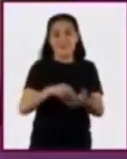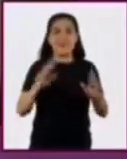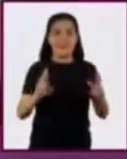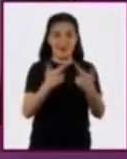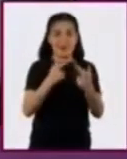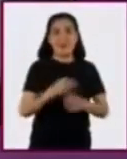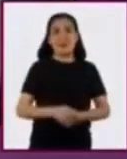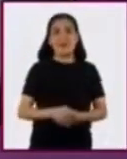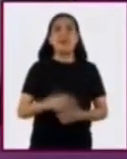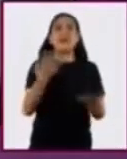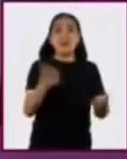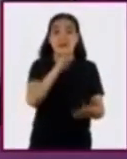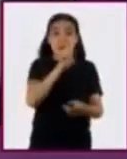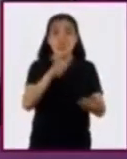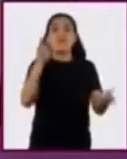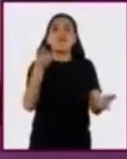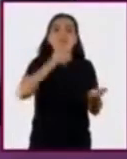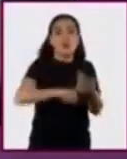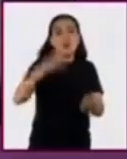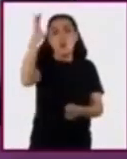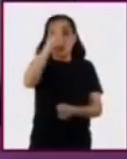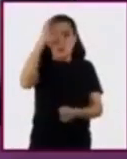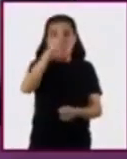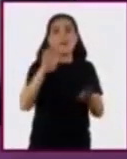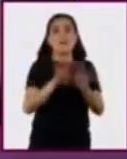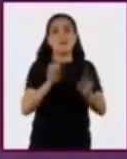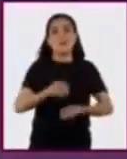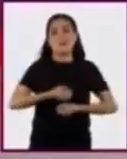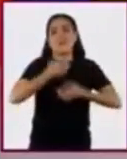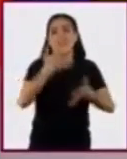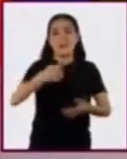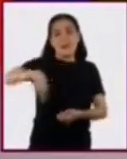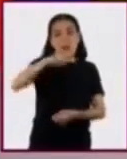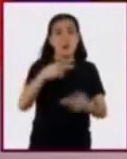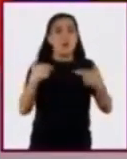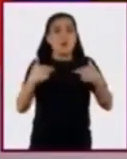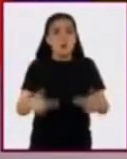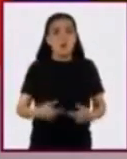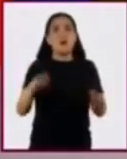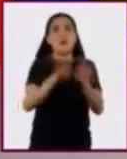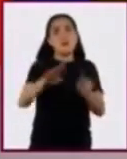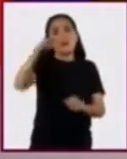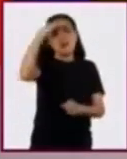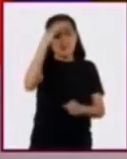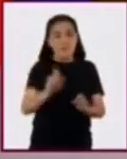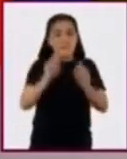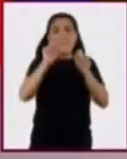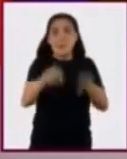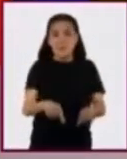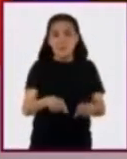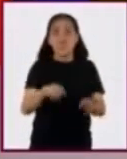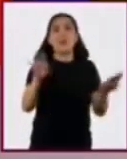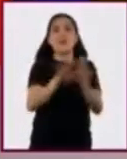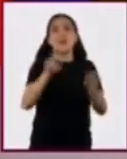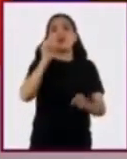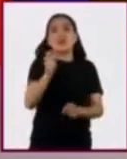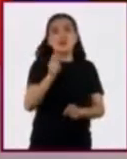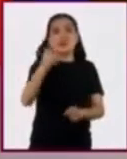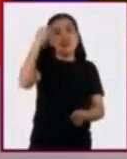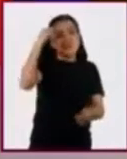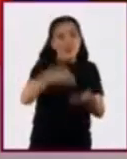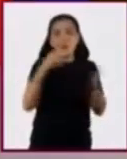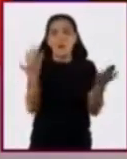A través de la cultura se expresa el ser humano, toma conciencia de sí mismo, cuestiona sus